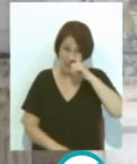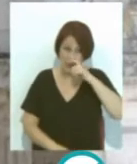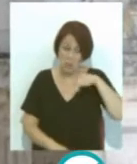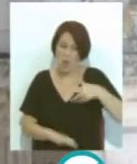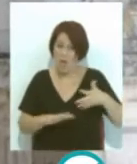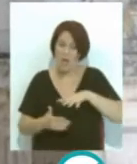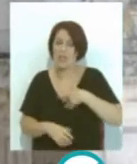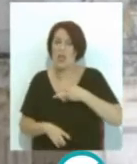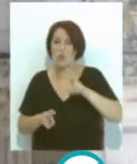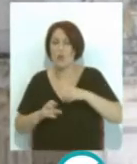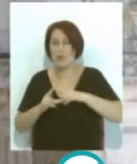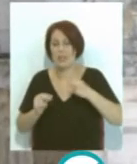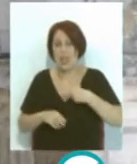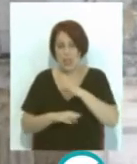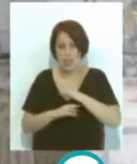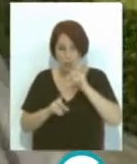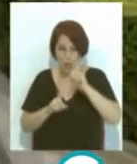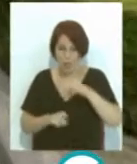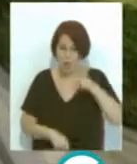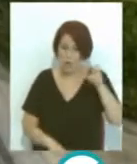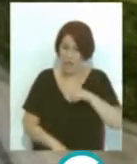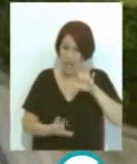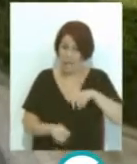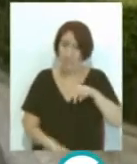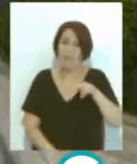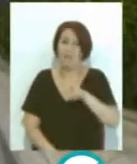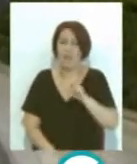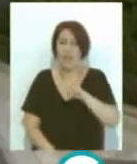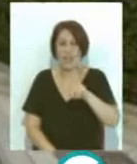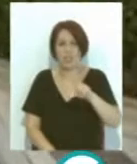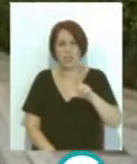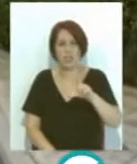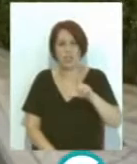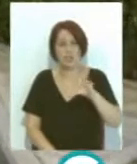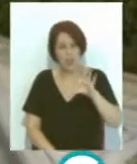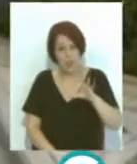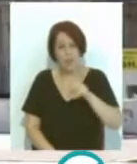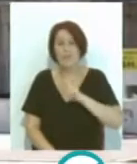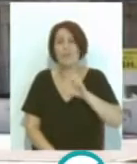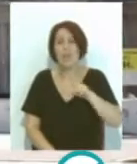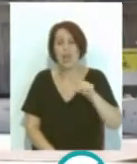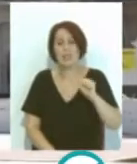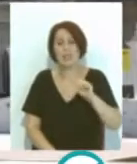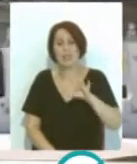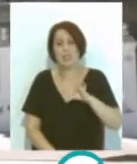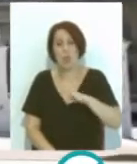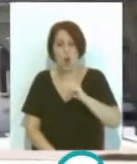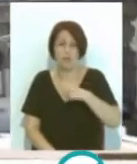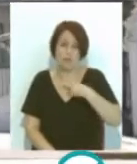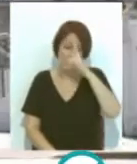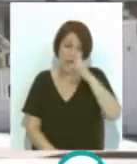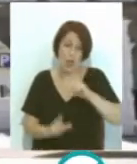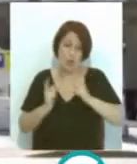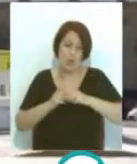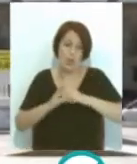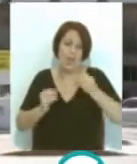Ciencias de la Educación. En su visita a Cádiz, Rogelio Velasco ha reiterado el apoyo de la Junta a esta idea que considera un proyecto de ciudad en el